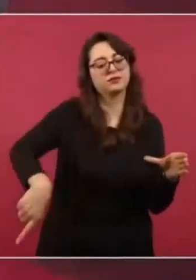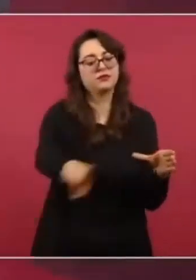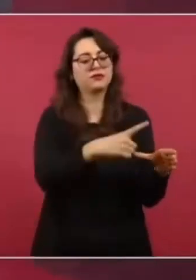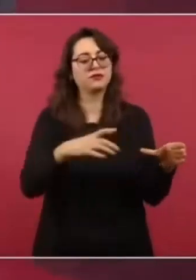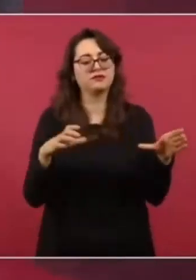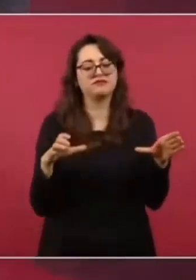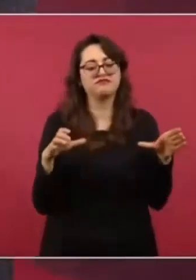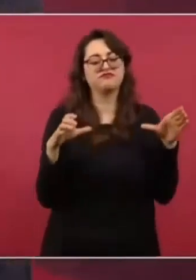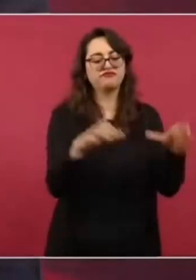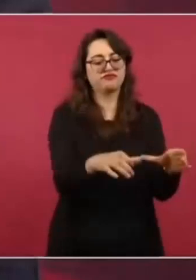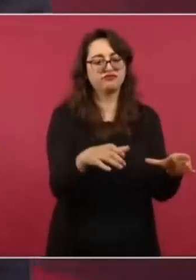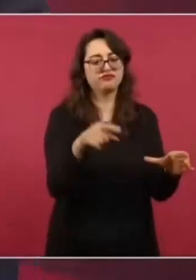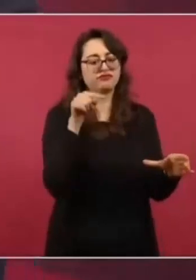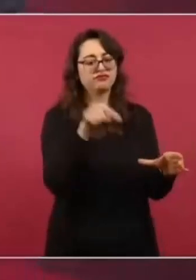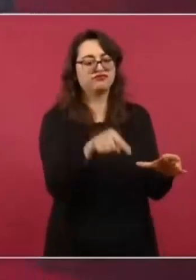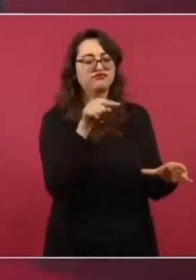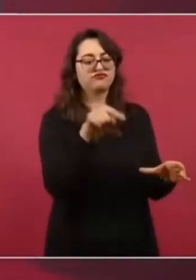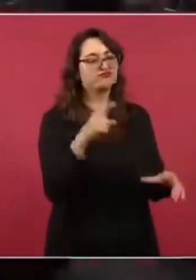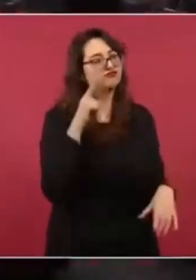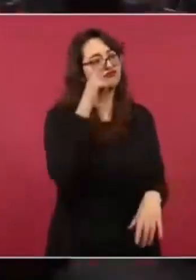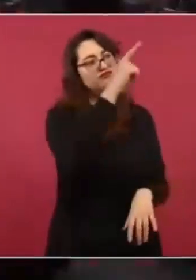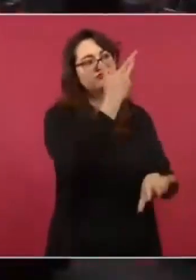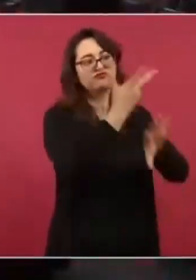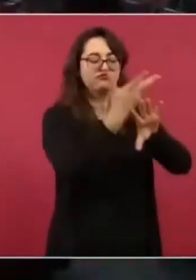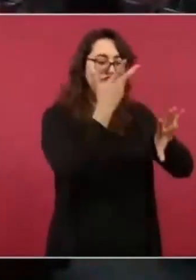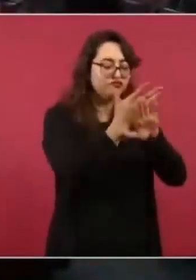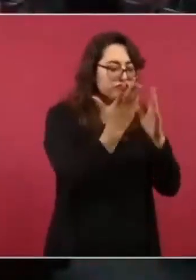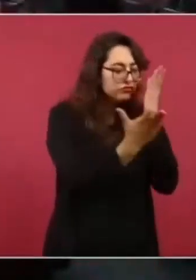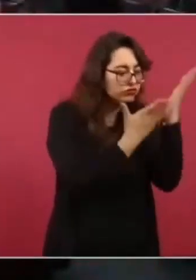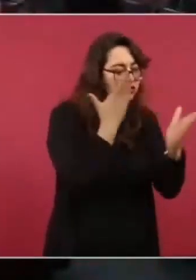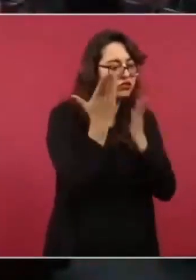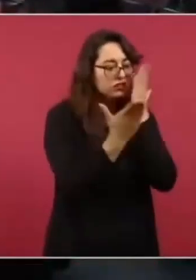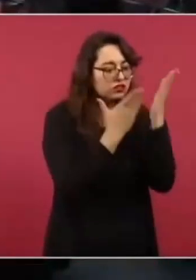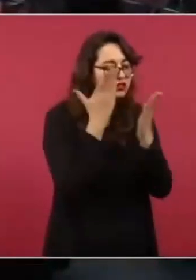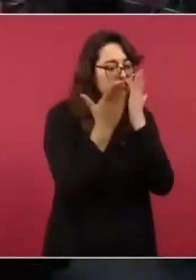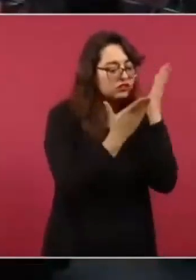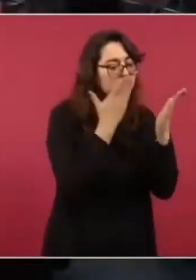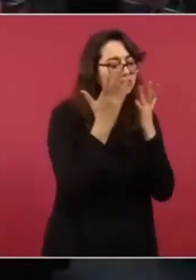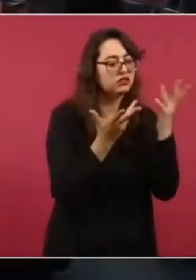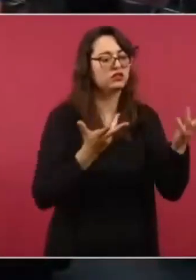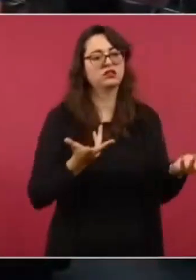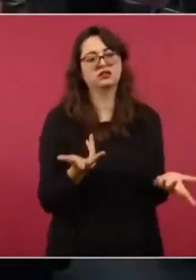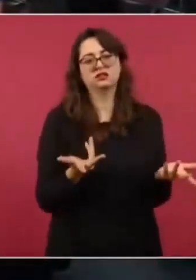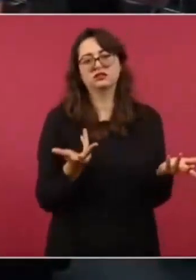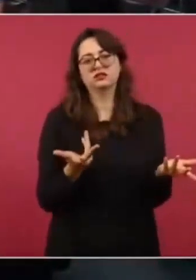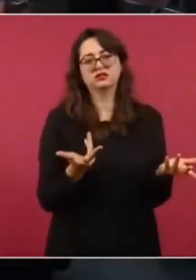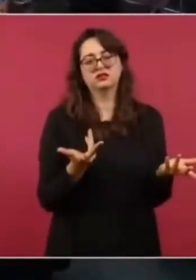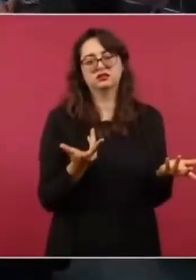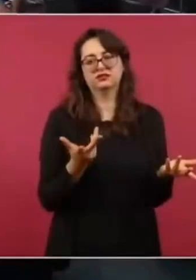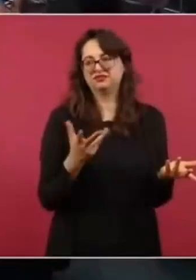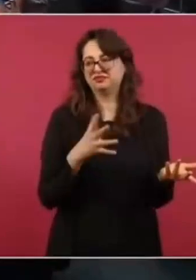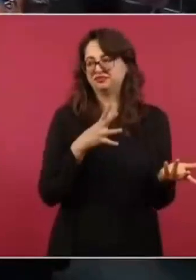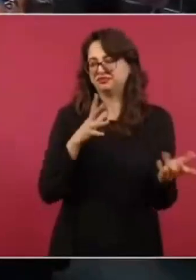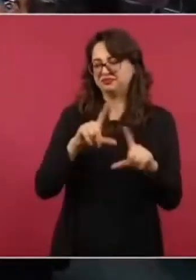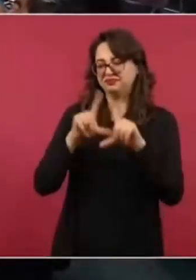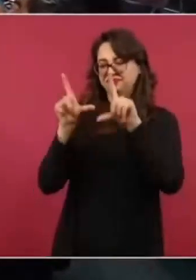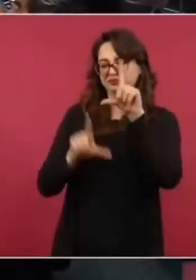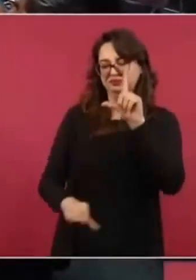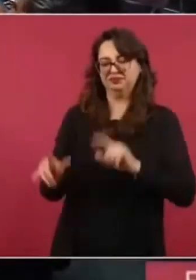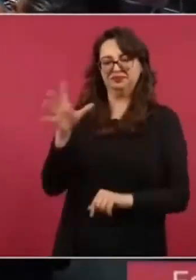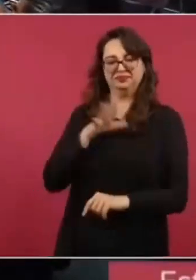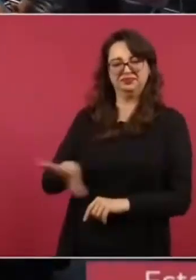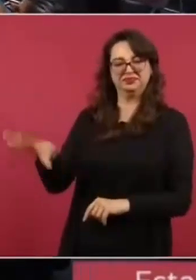¿No tienes la carta ahí? Ya la leímos una vez, la del Departamento de Estado,